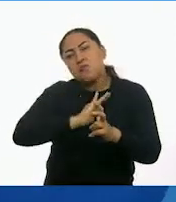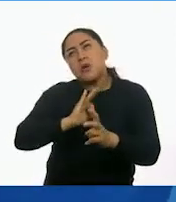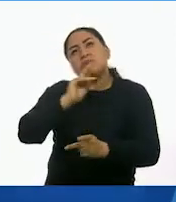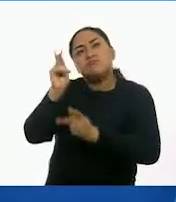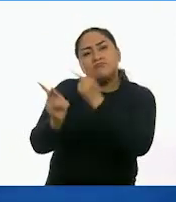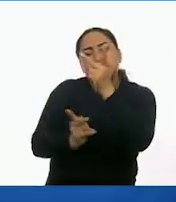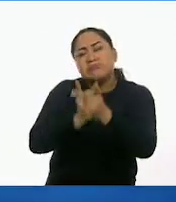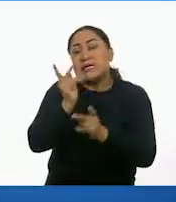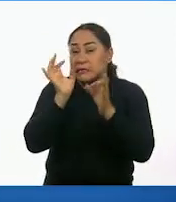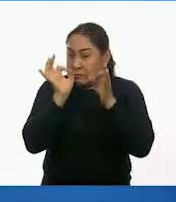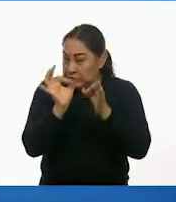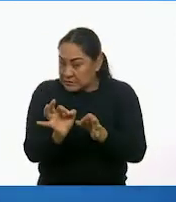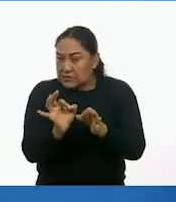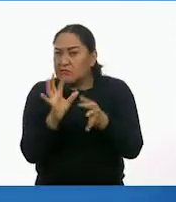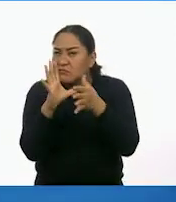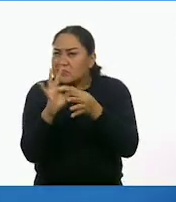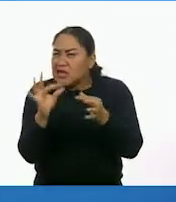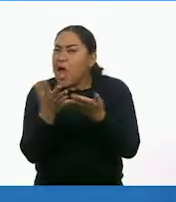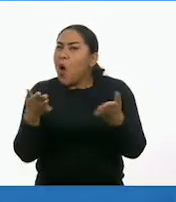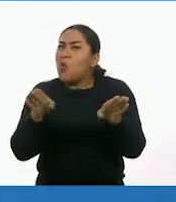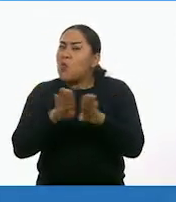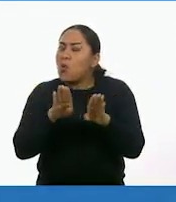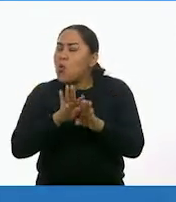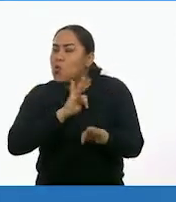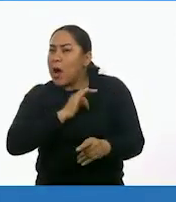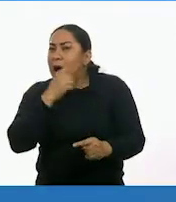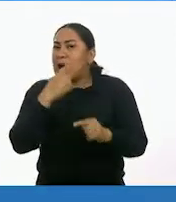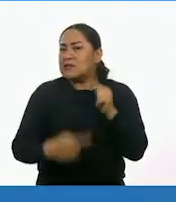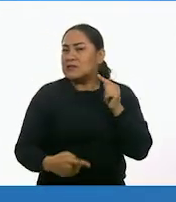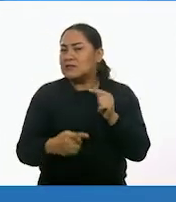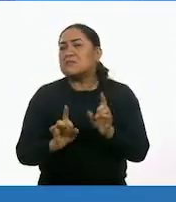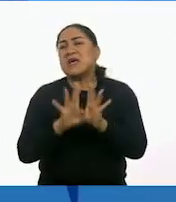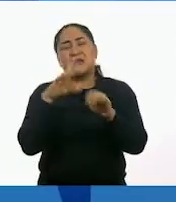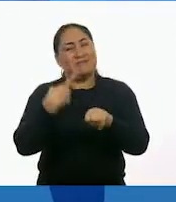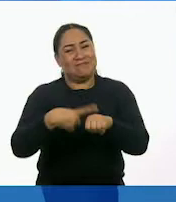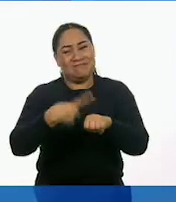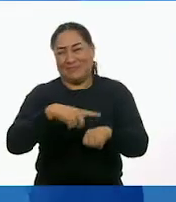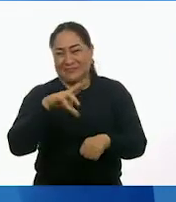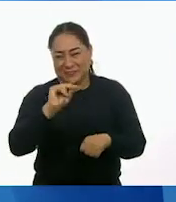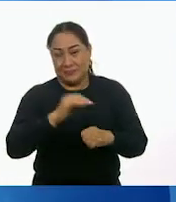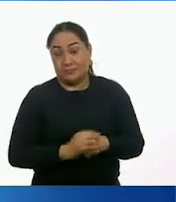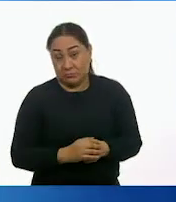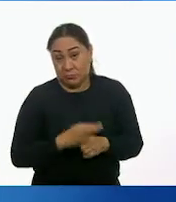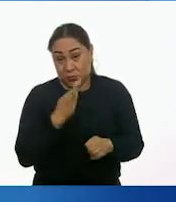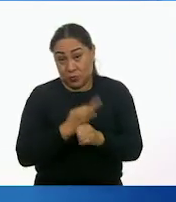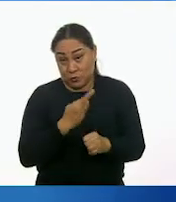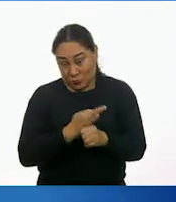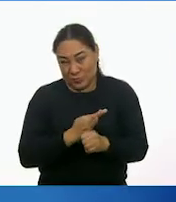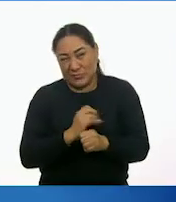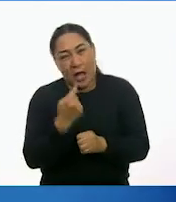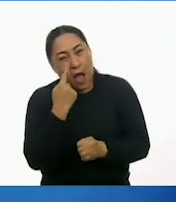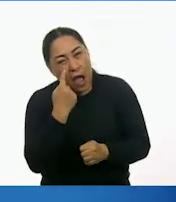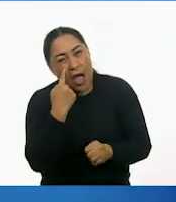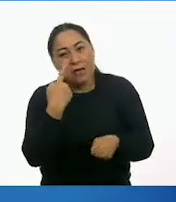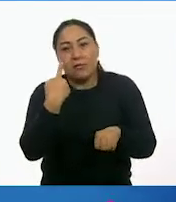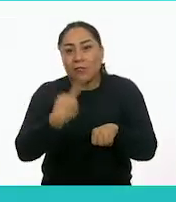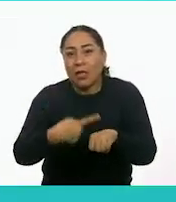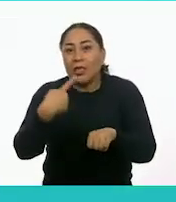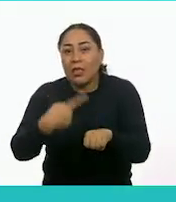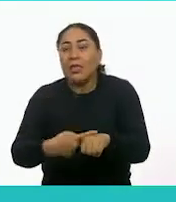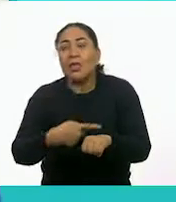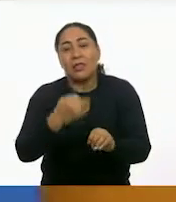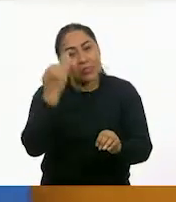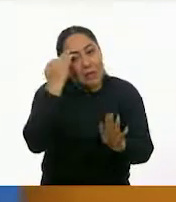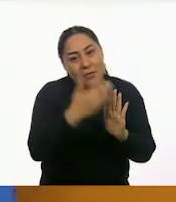Hagan preguntas específicas sobre cómo prevenir esa situación de riesgo. Nuestra situación de riesgo son las enfermedades durante el invierno.